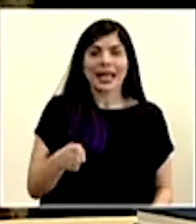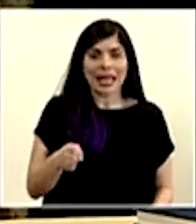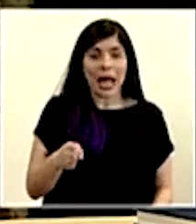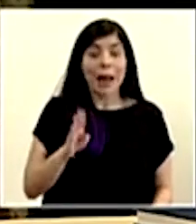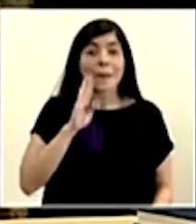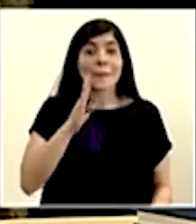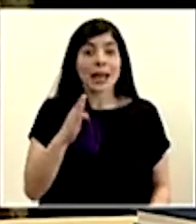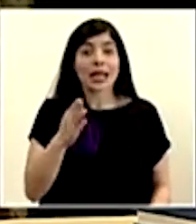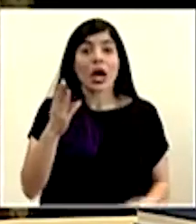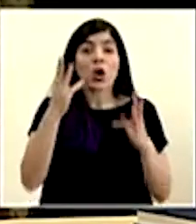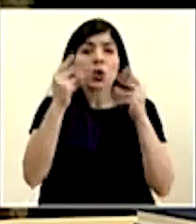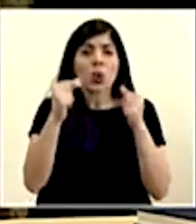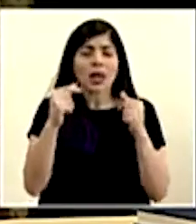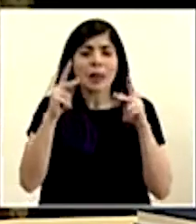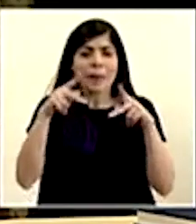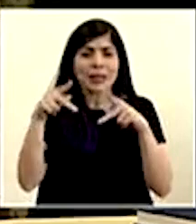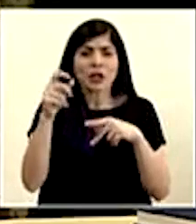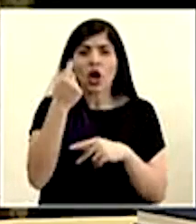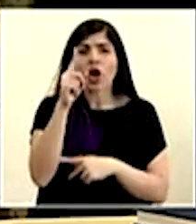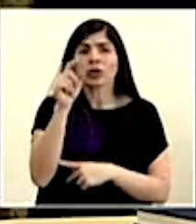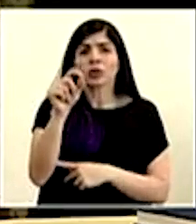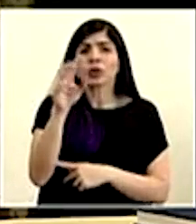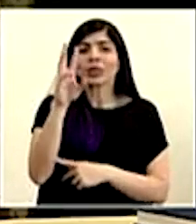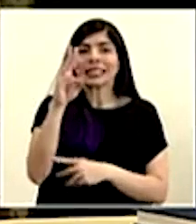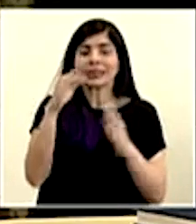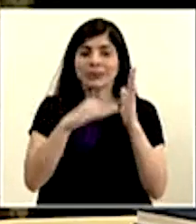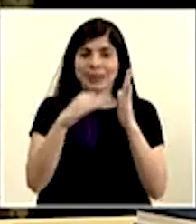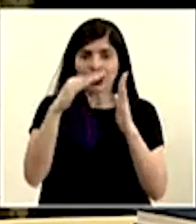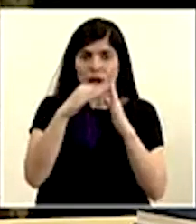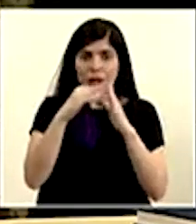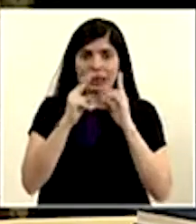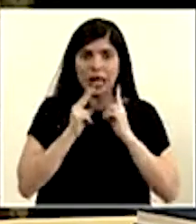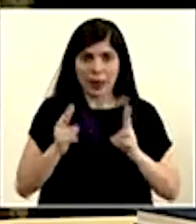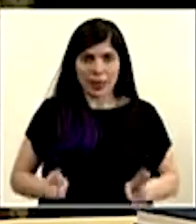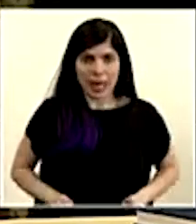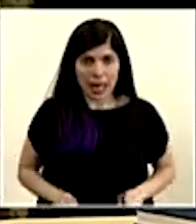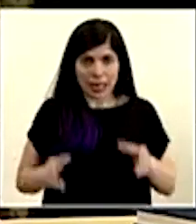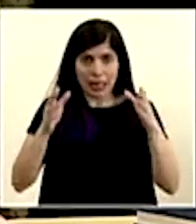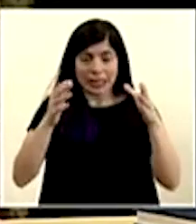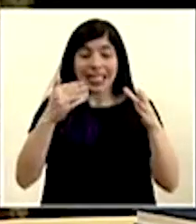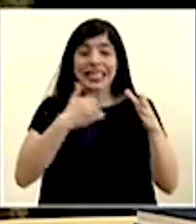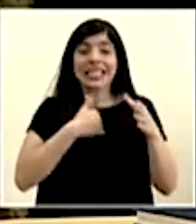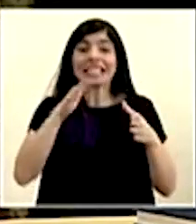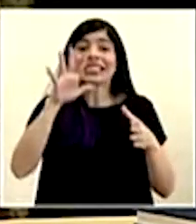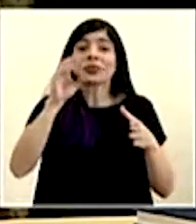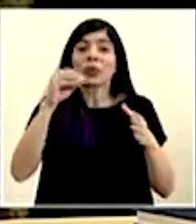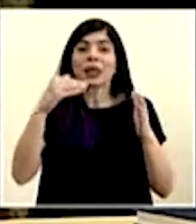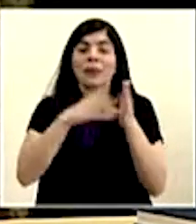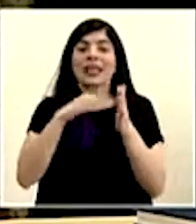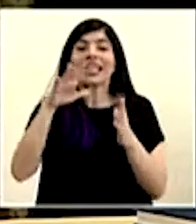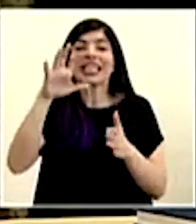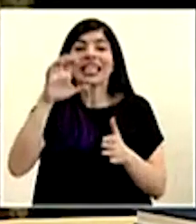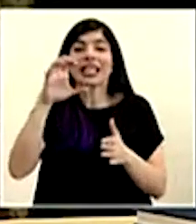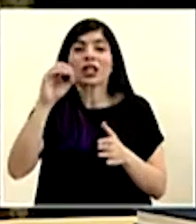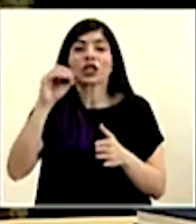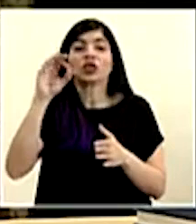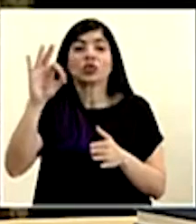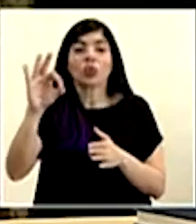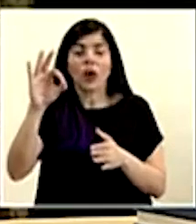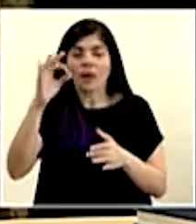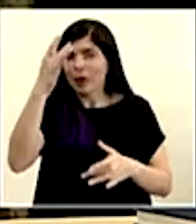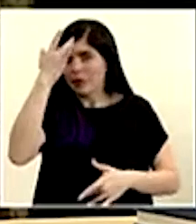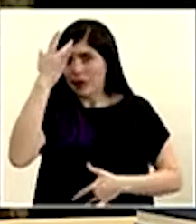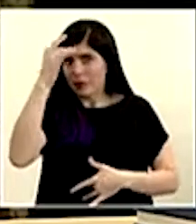Bélgica tiene una población de 11.6 millones de habitantes y tiene 50.509 casos